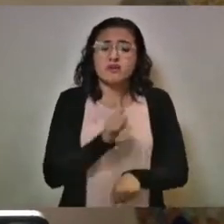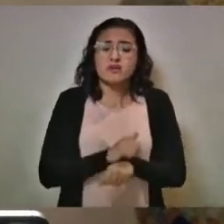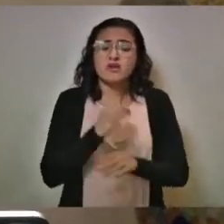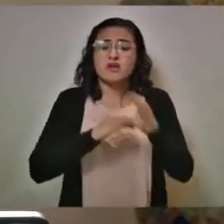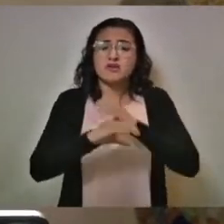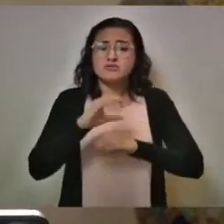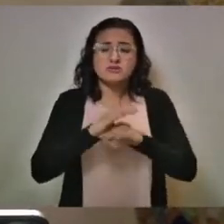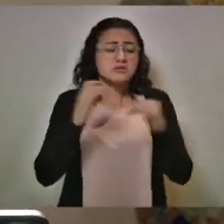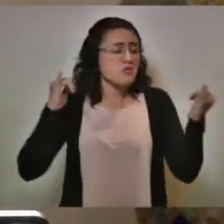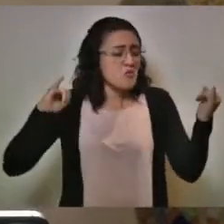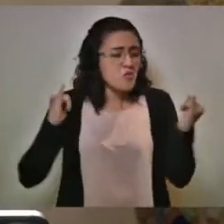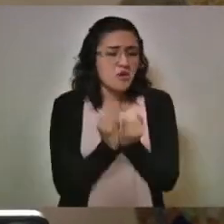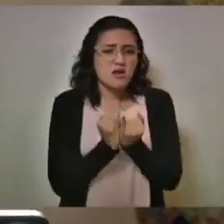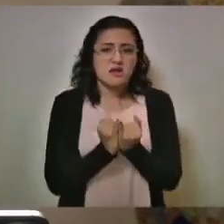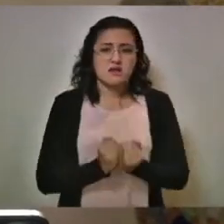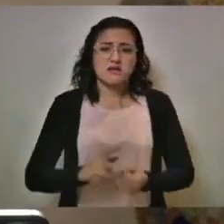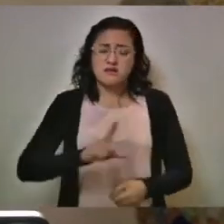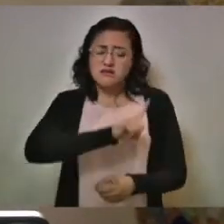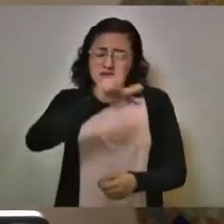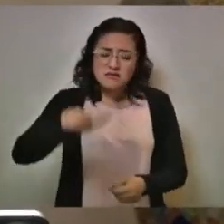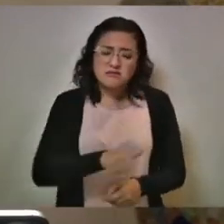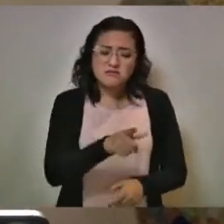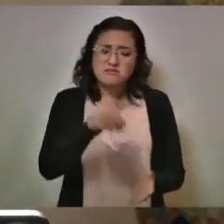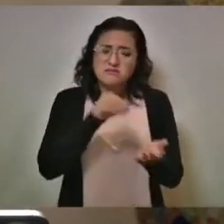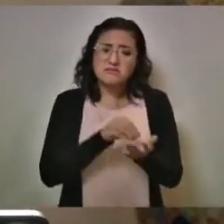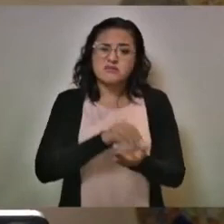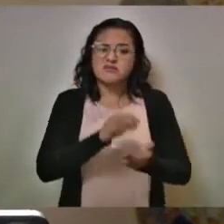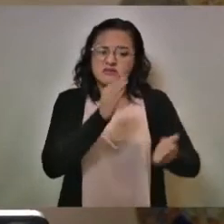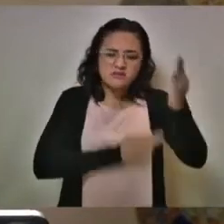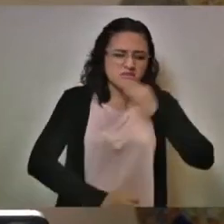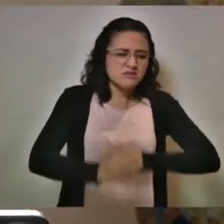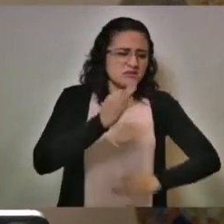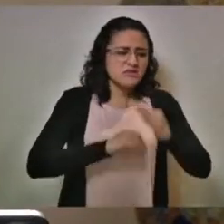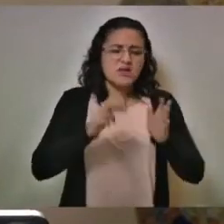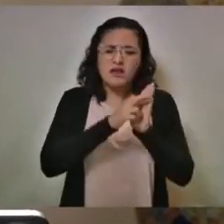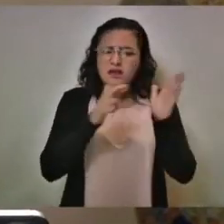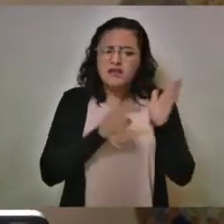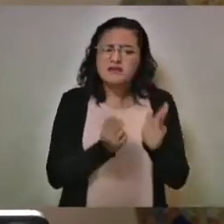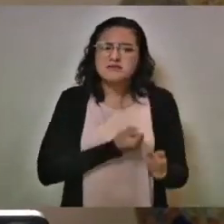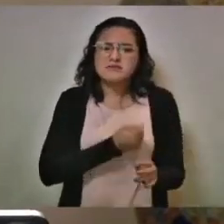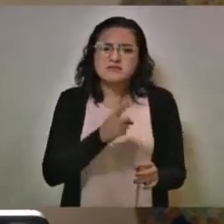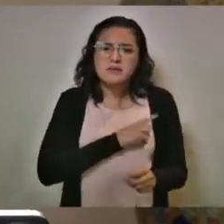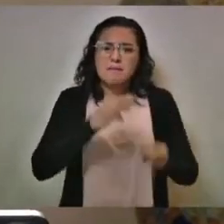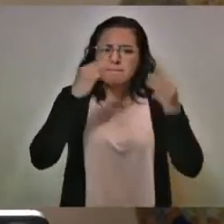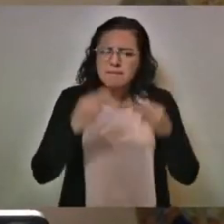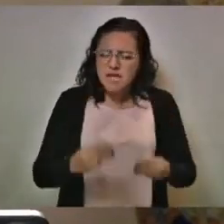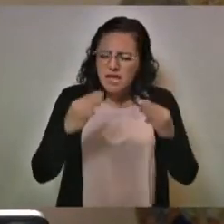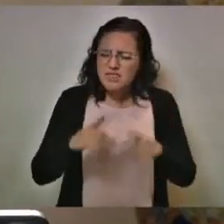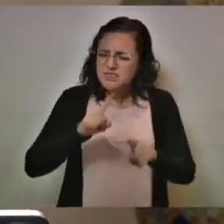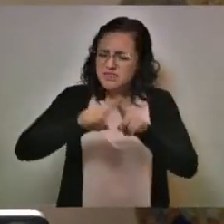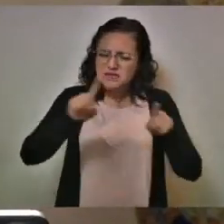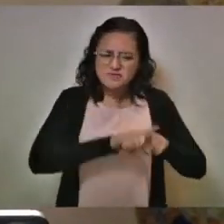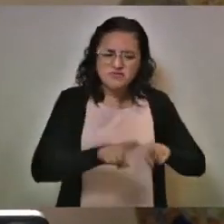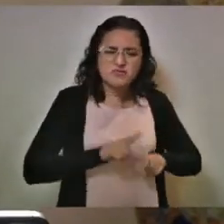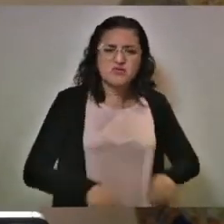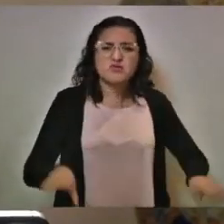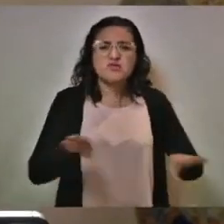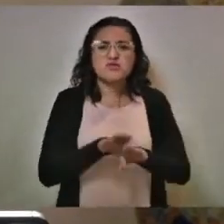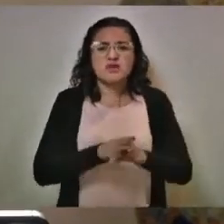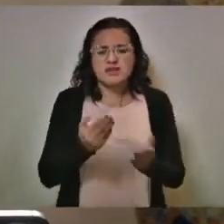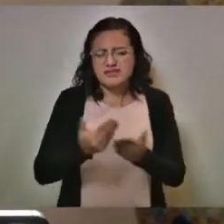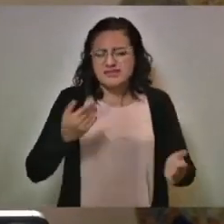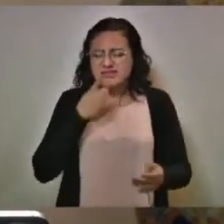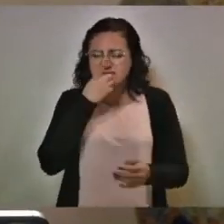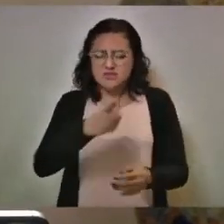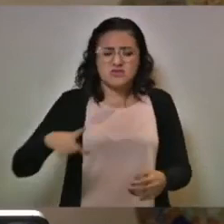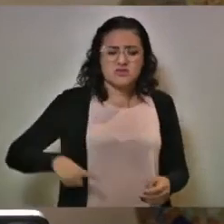construcción. Después se mantienen todas las medidas sanitarias en mercados centrales de abastos. Como decía